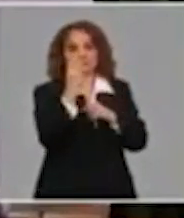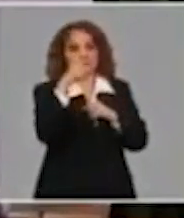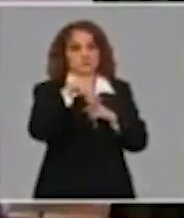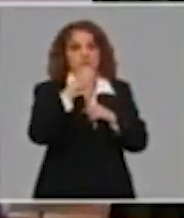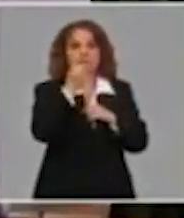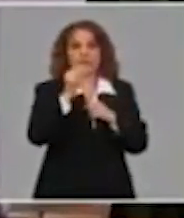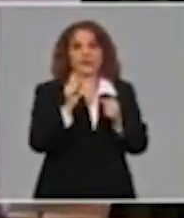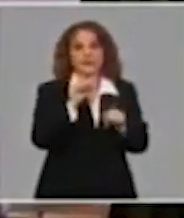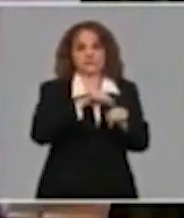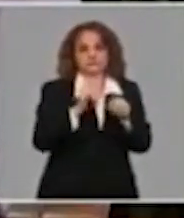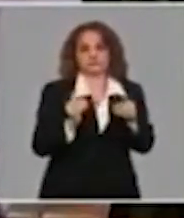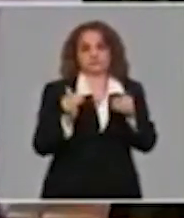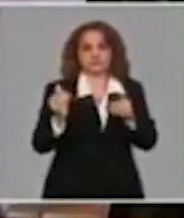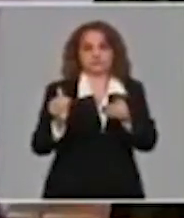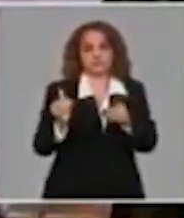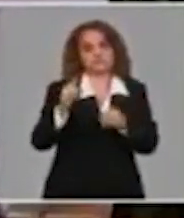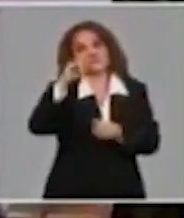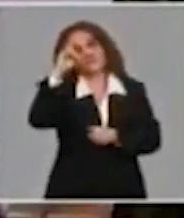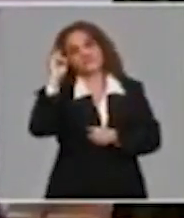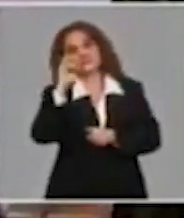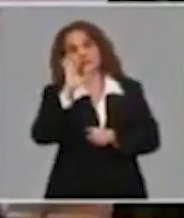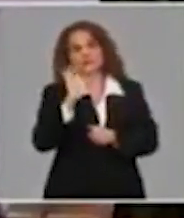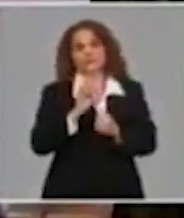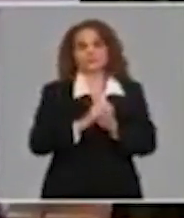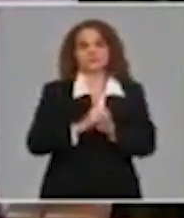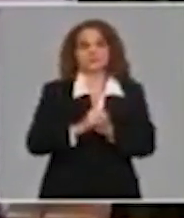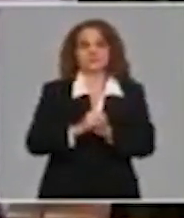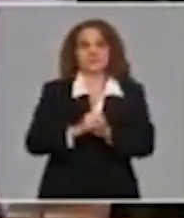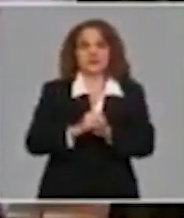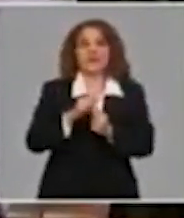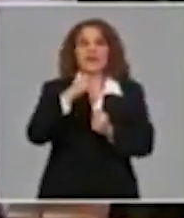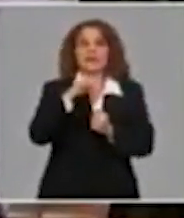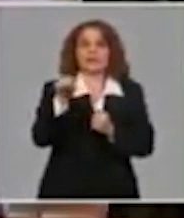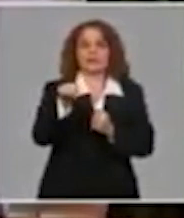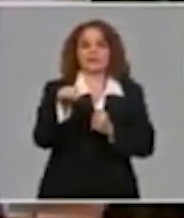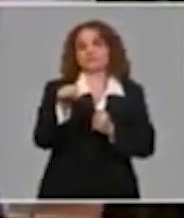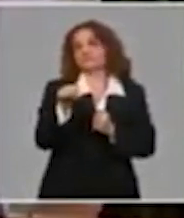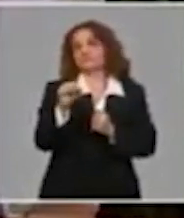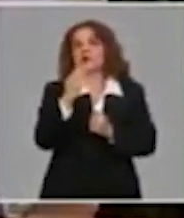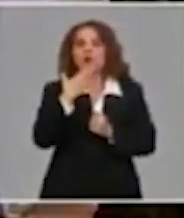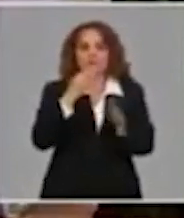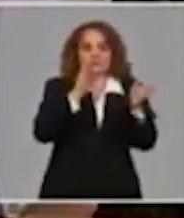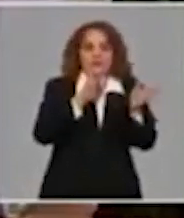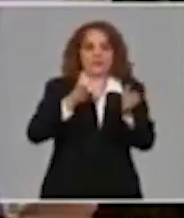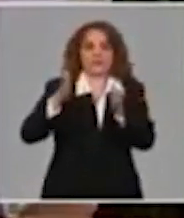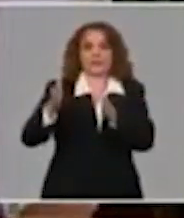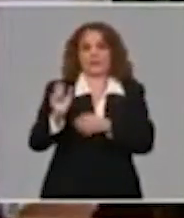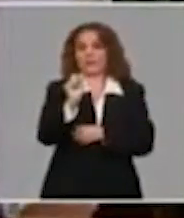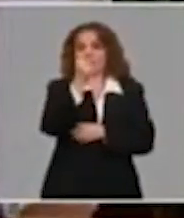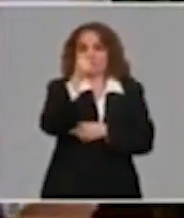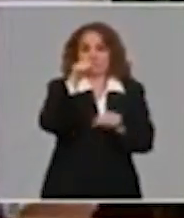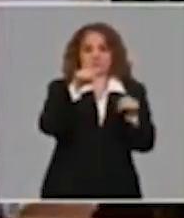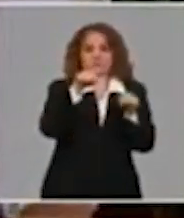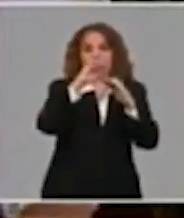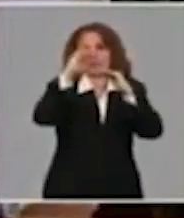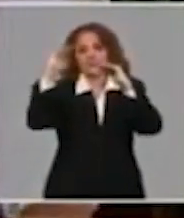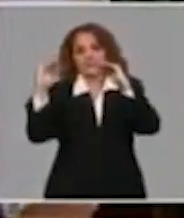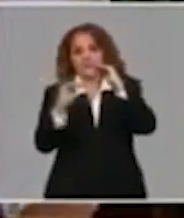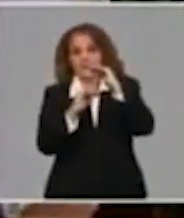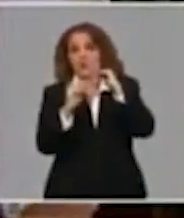está hasta uno. En la fase dos, cuando ya baja de uno. Y en la fase tres, cuando está por debajo de 0